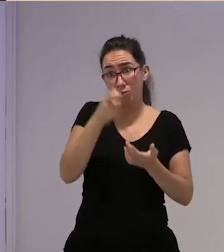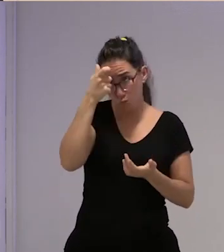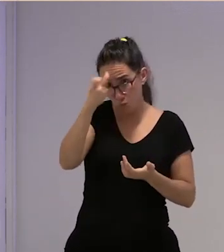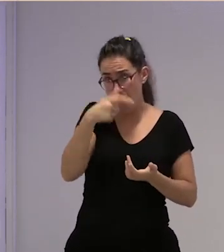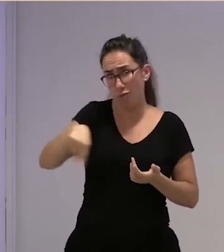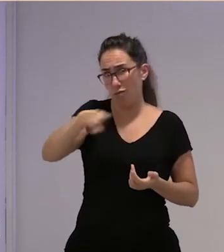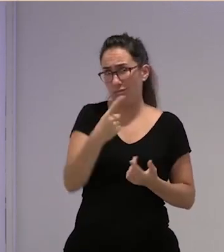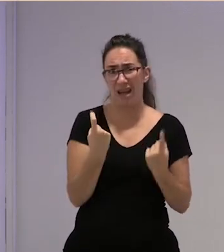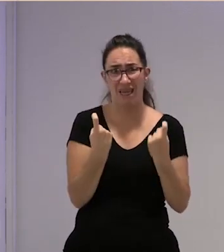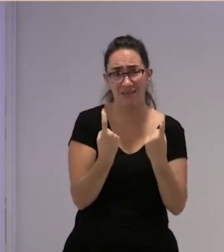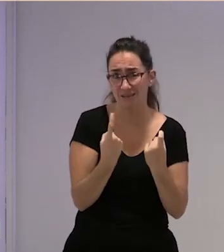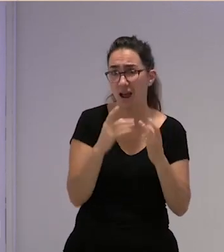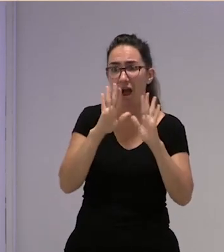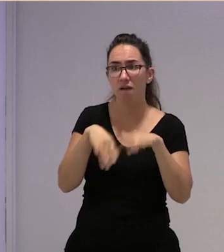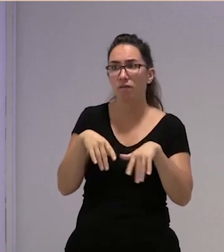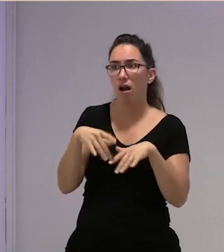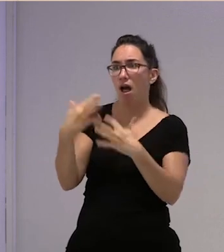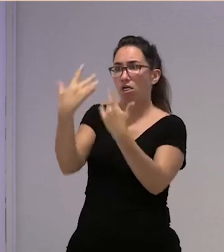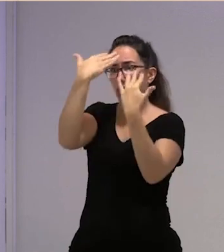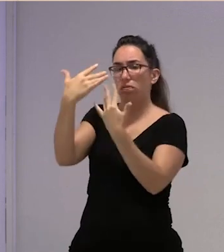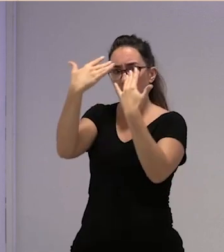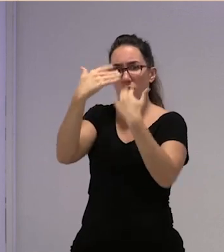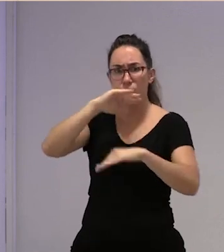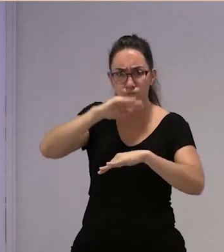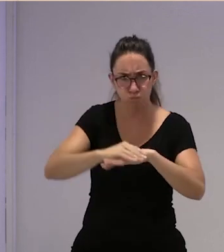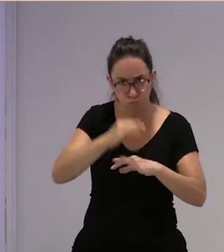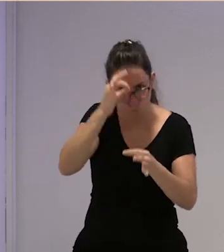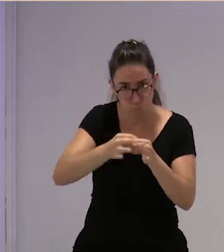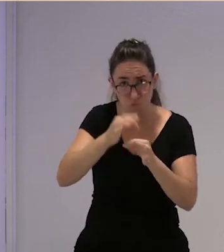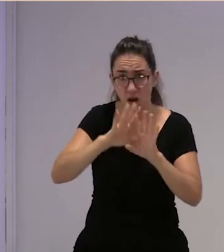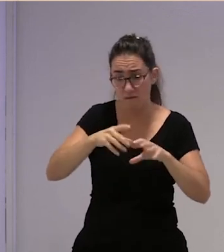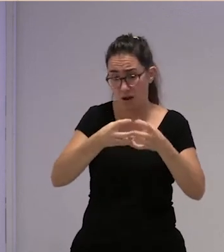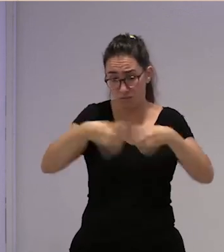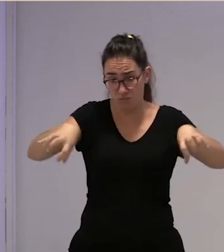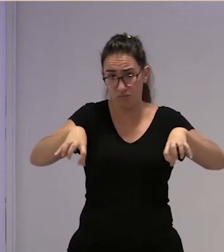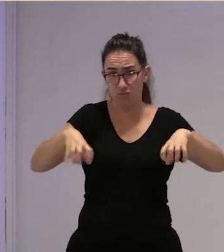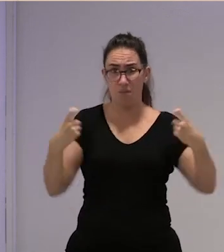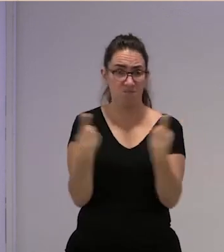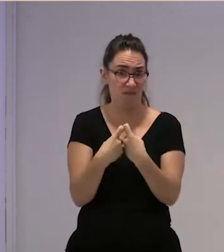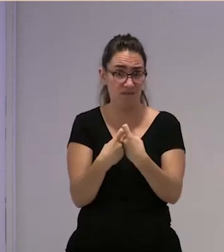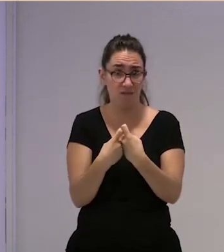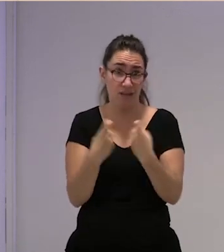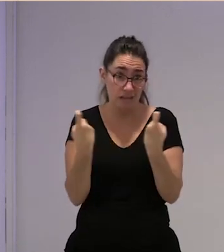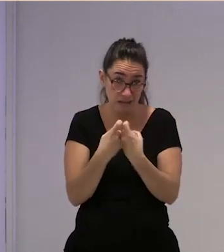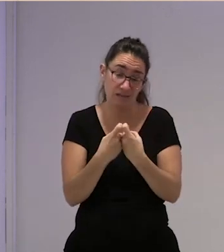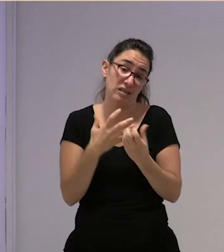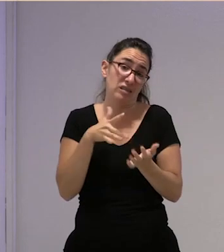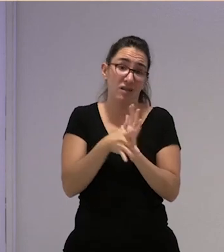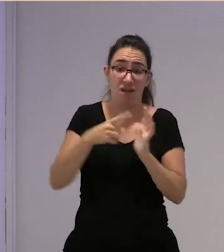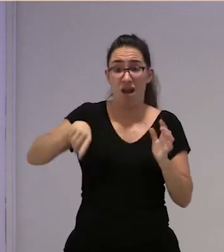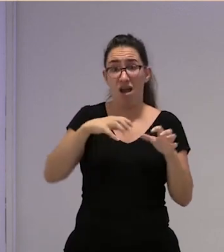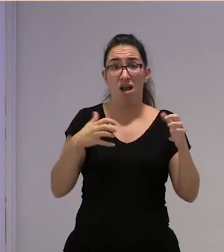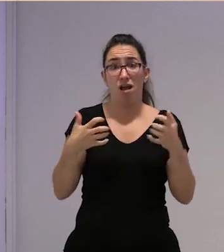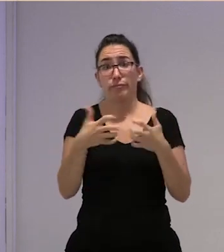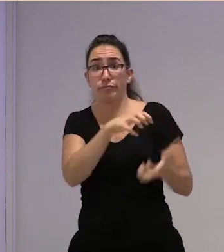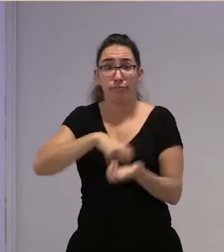calando está calando genial y así nos tienen divididos y mientras que estemos divididos pues no estamos peleando junto con el